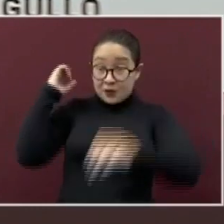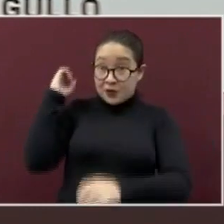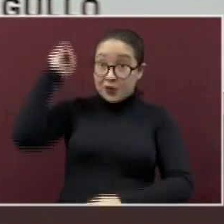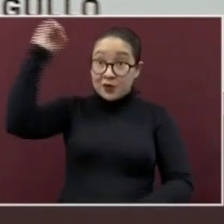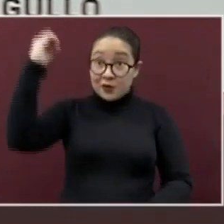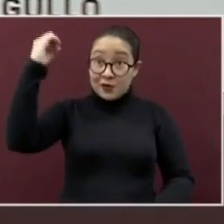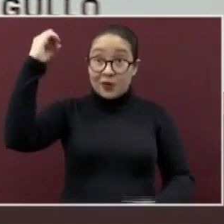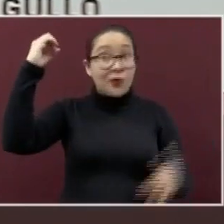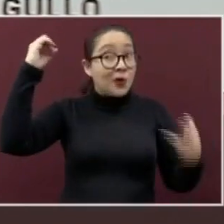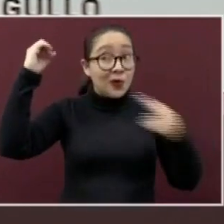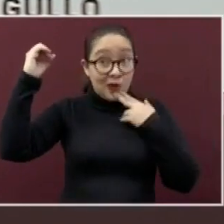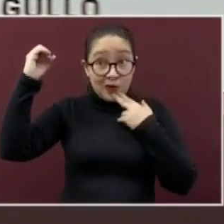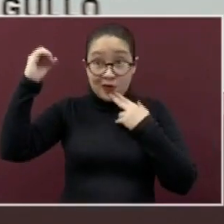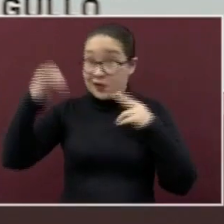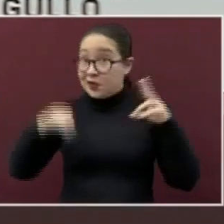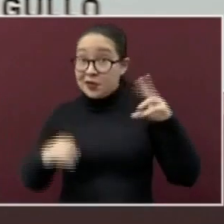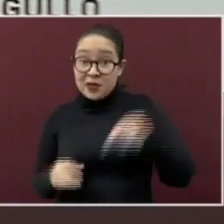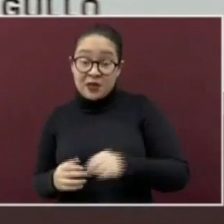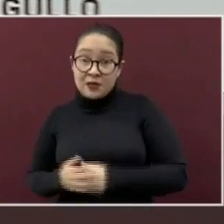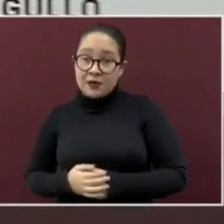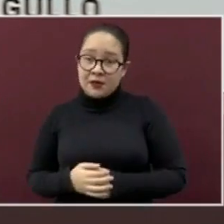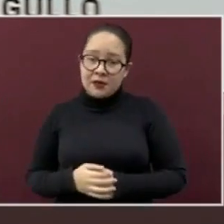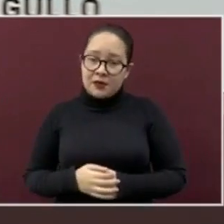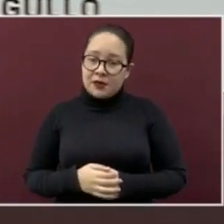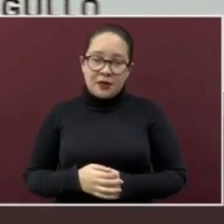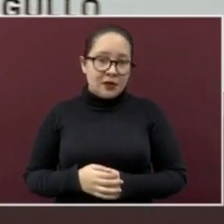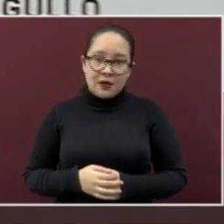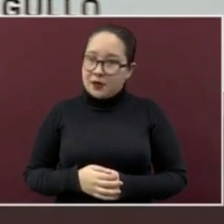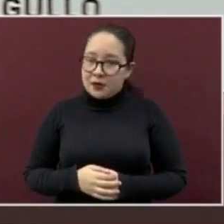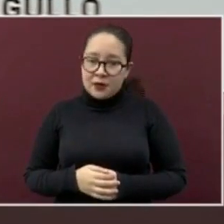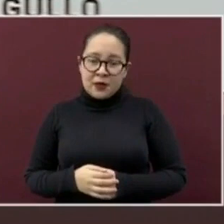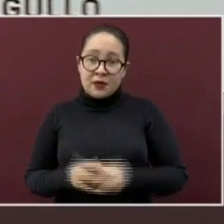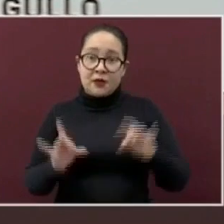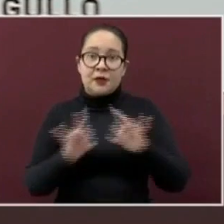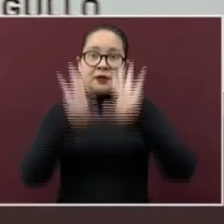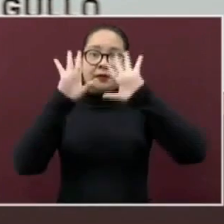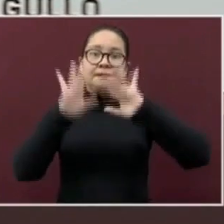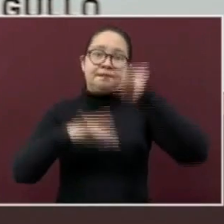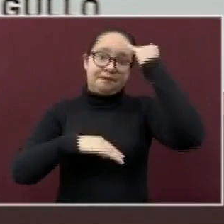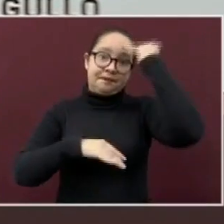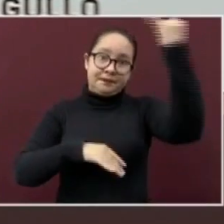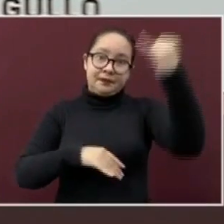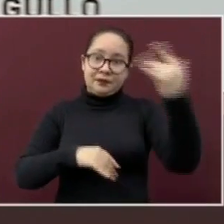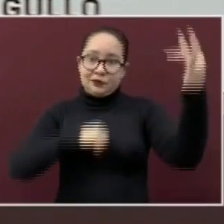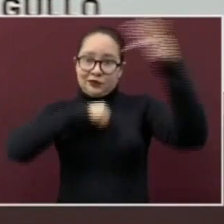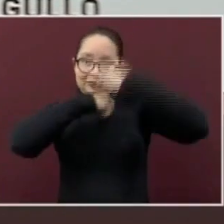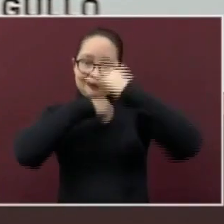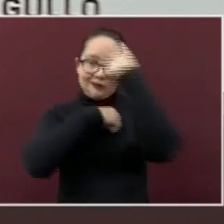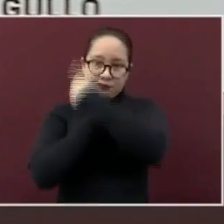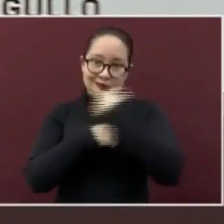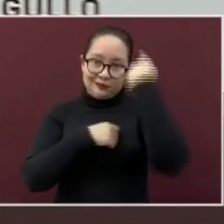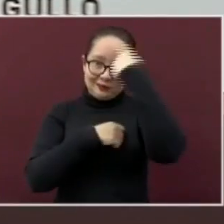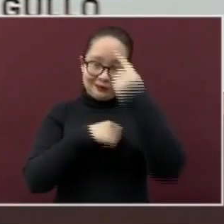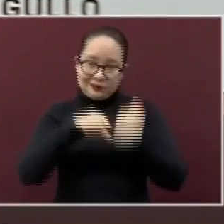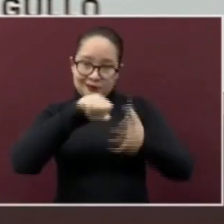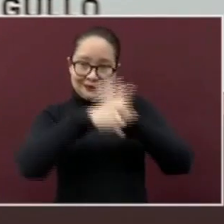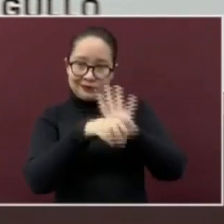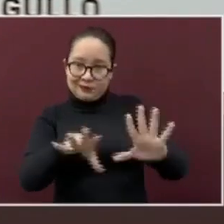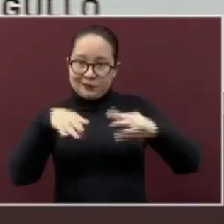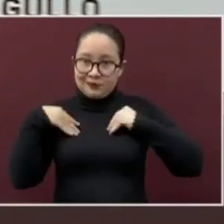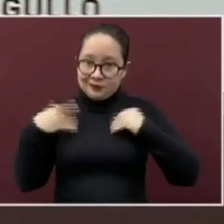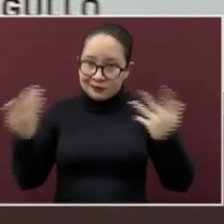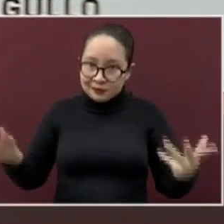que más utiliza mientras viaja para evitar que accidentalmente se toque la cara y se infecte.